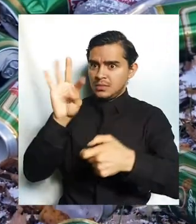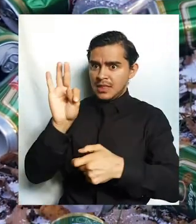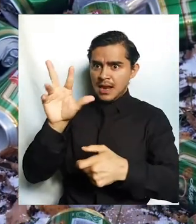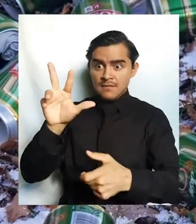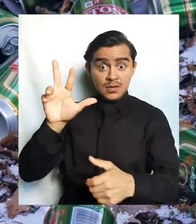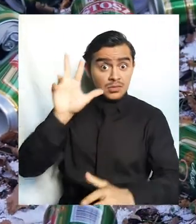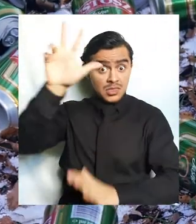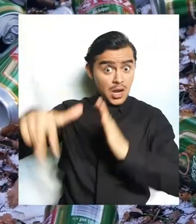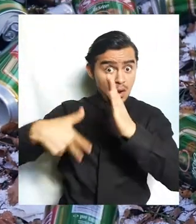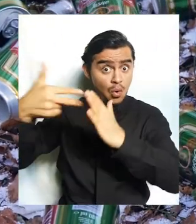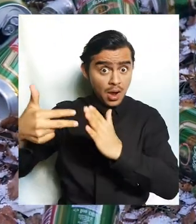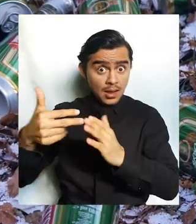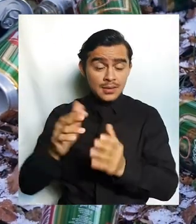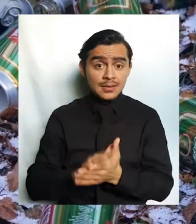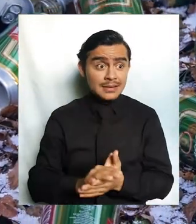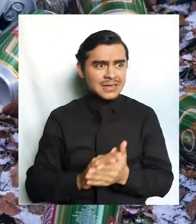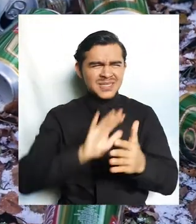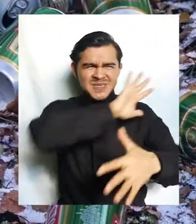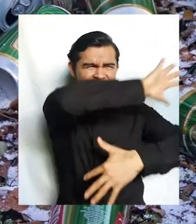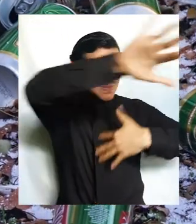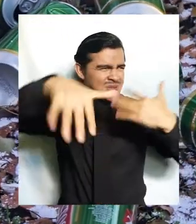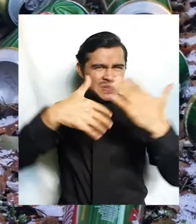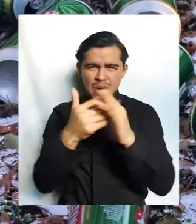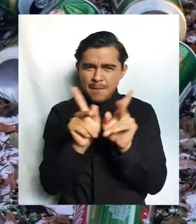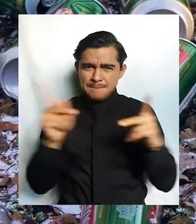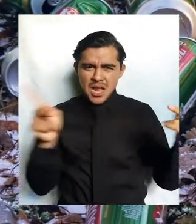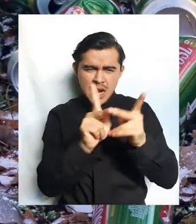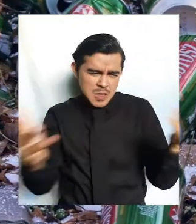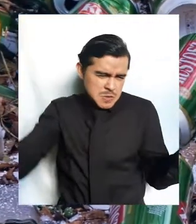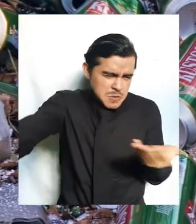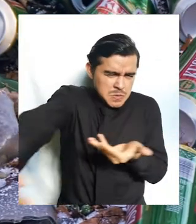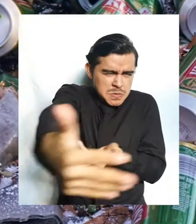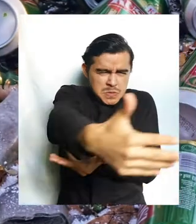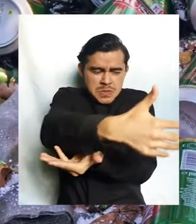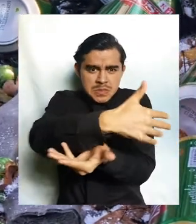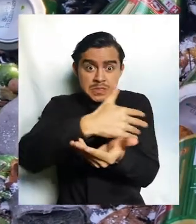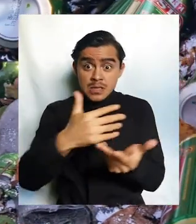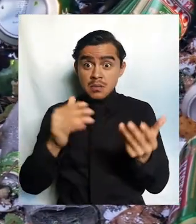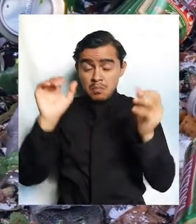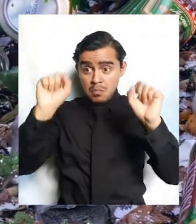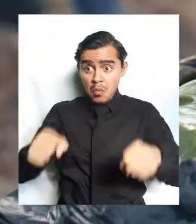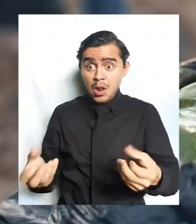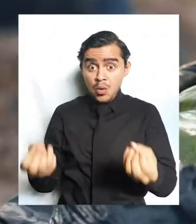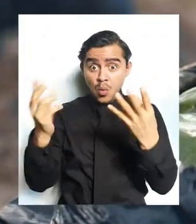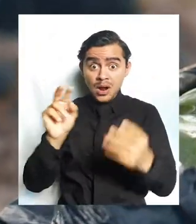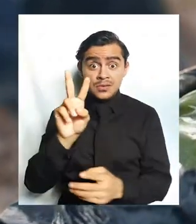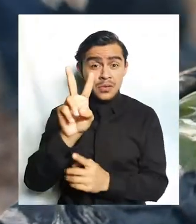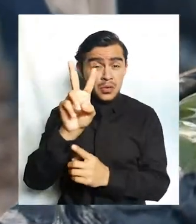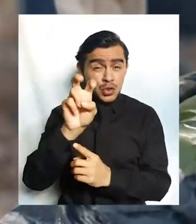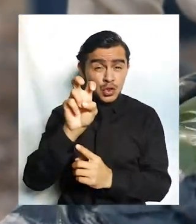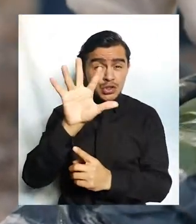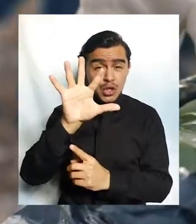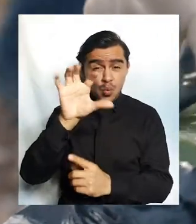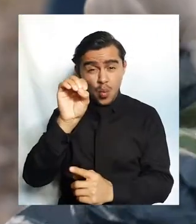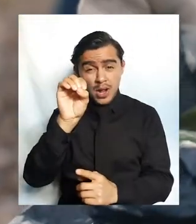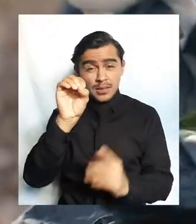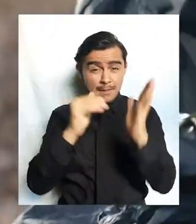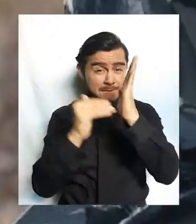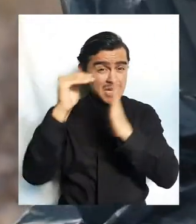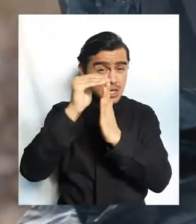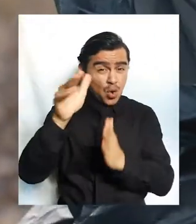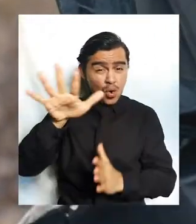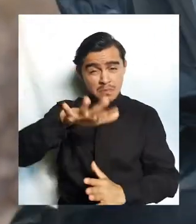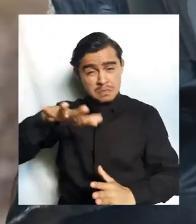Si recicláramos todos los periódicos, se podrían salvar aproximadamente 250 millones de árboles.